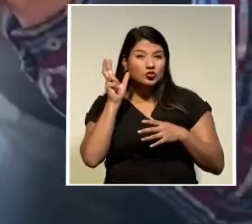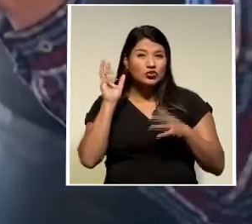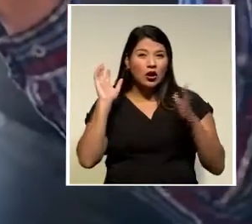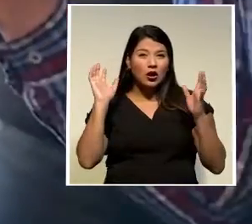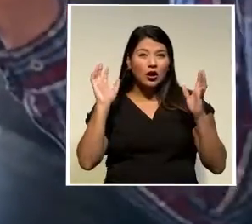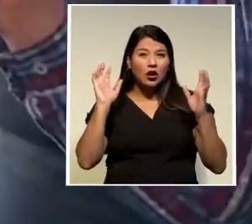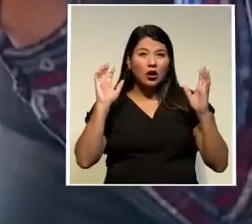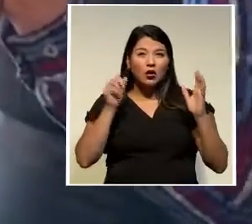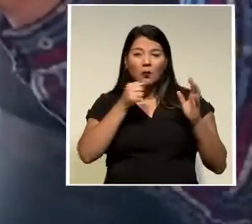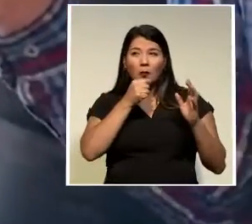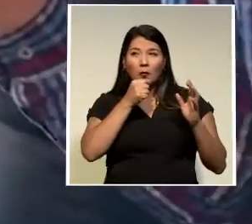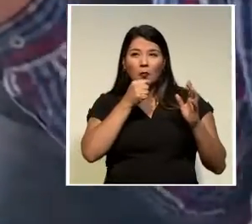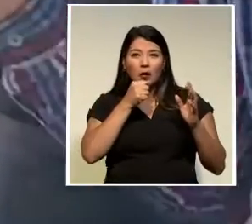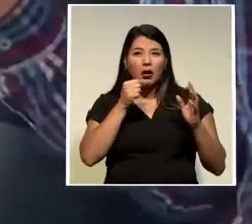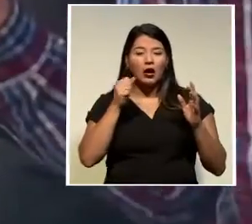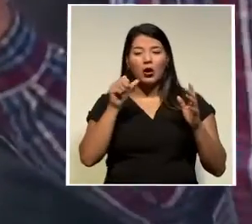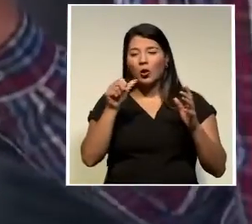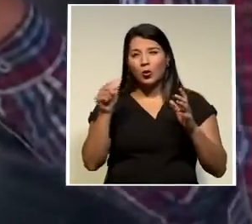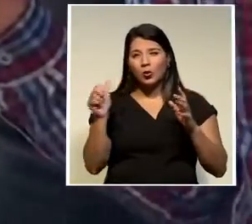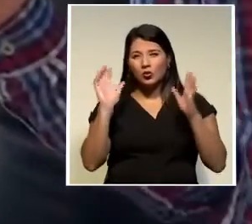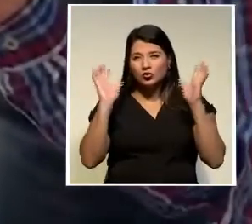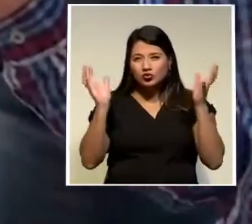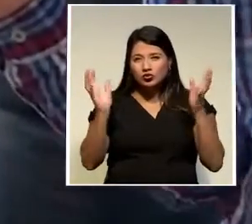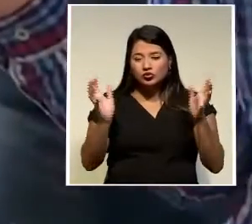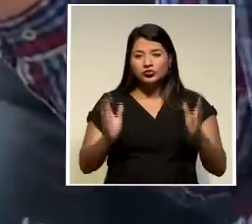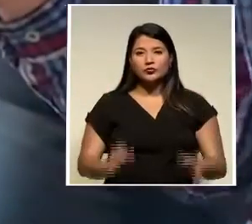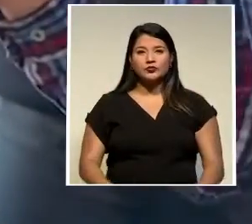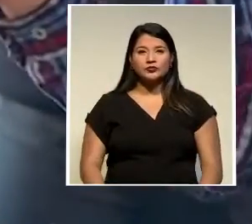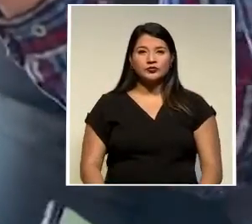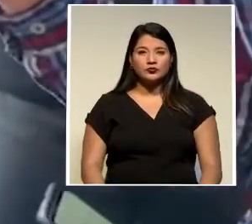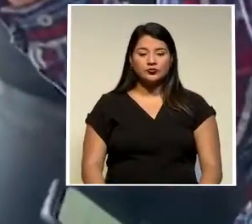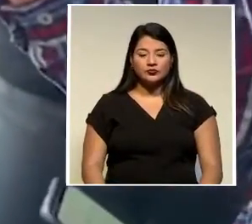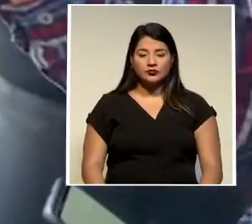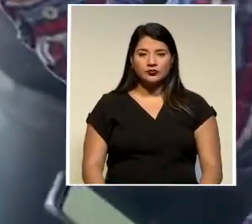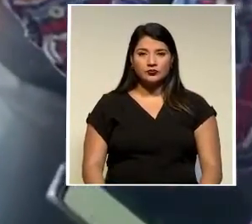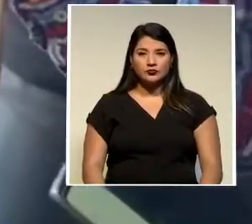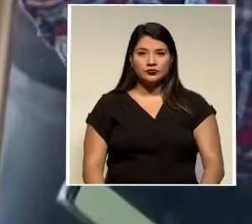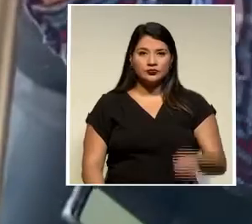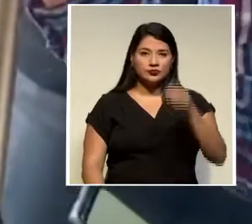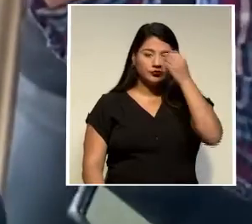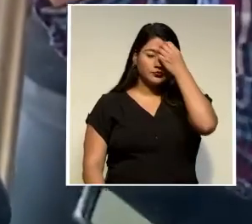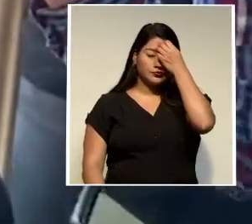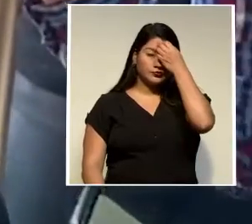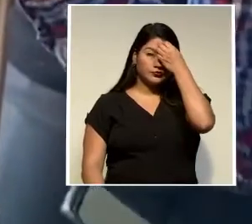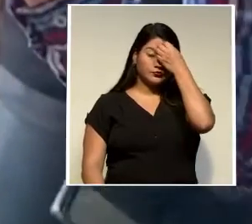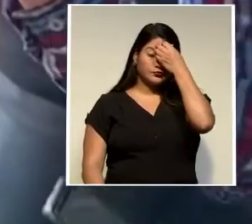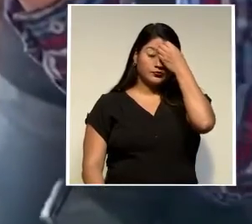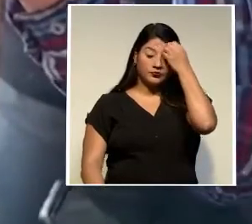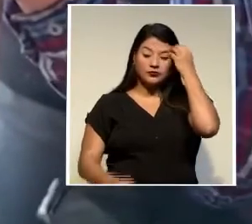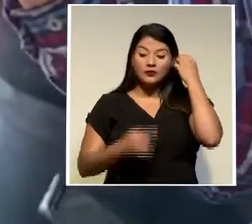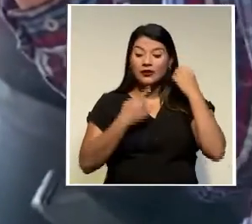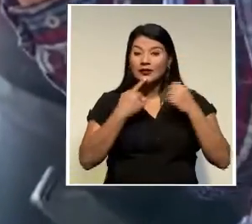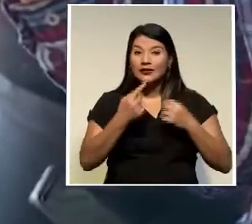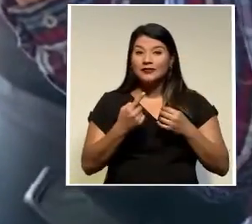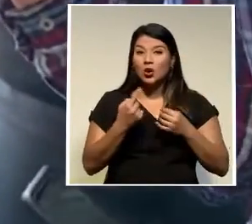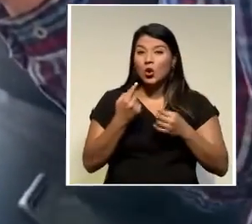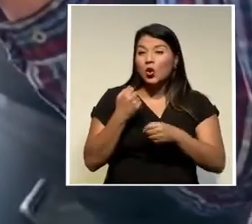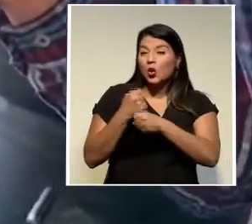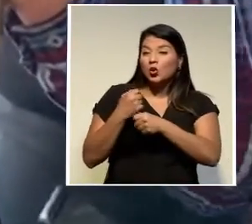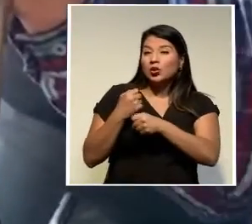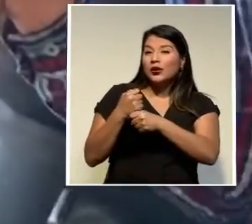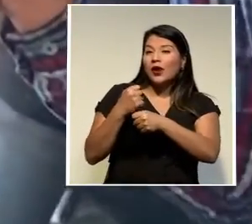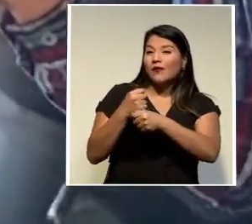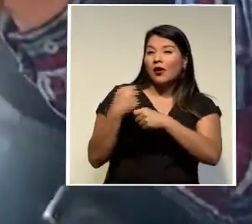sectorización y lanzando esa la dirección de la dirección de la dirección de entonces pues ha sido un trabajo de bastante tiempo y